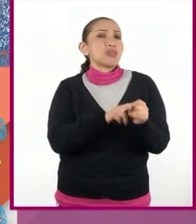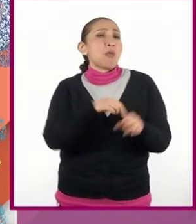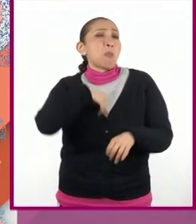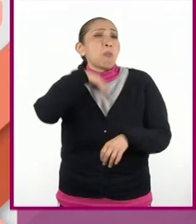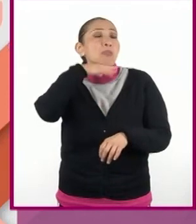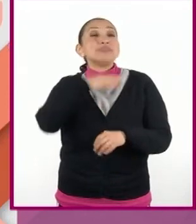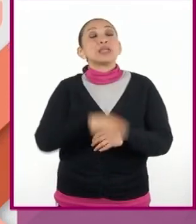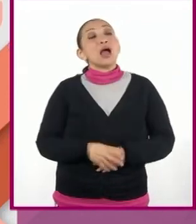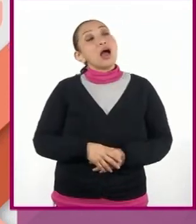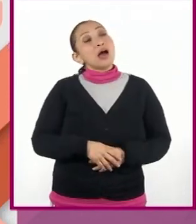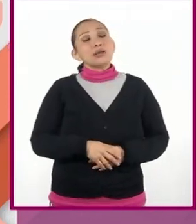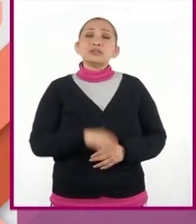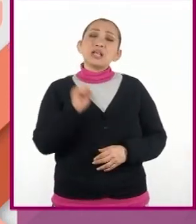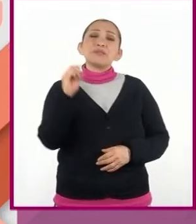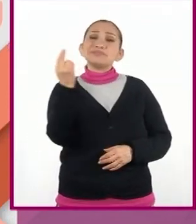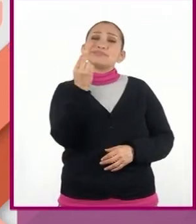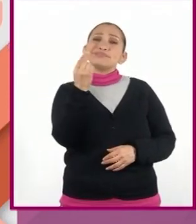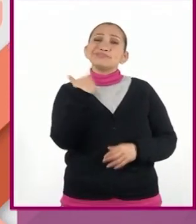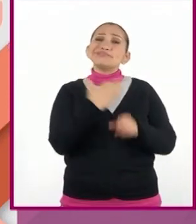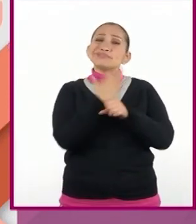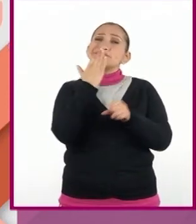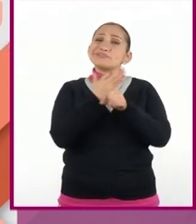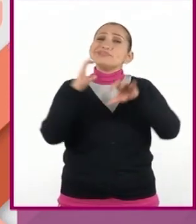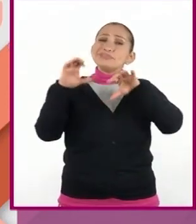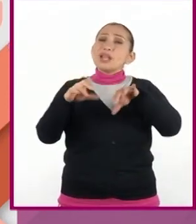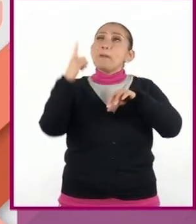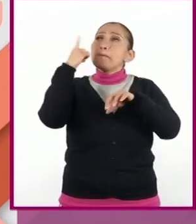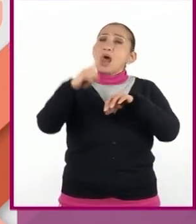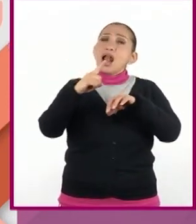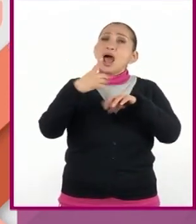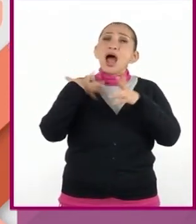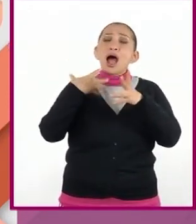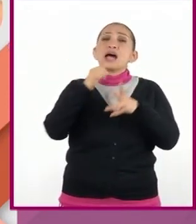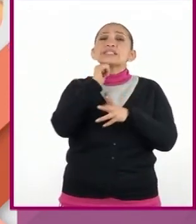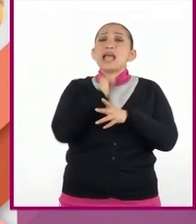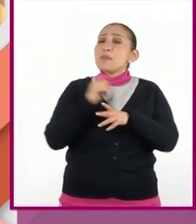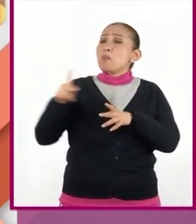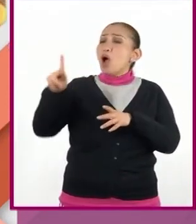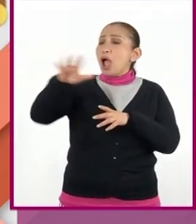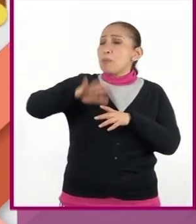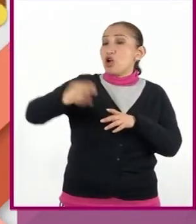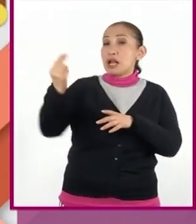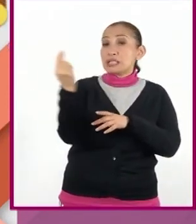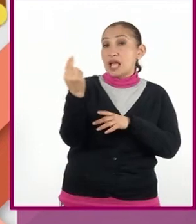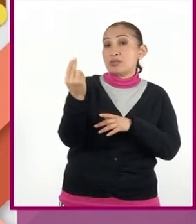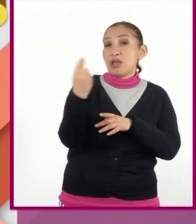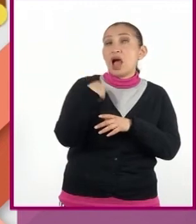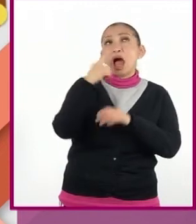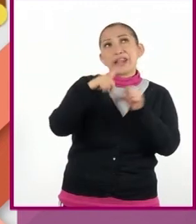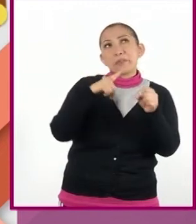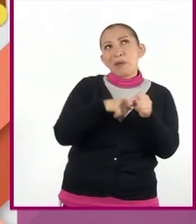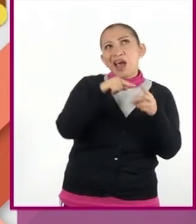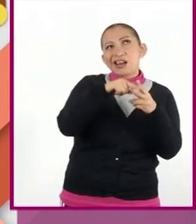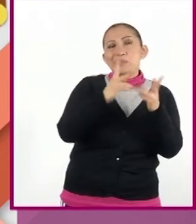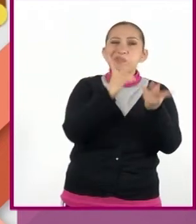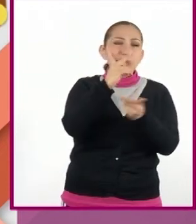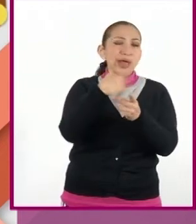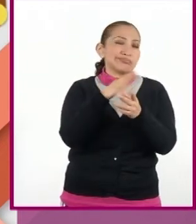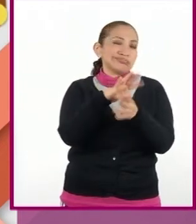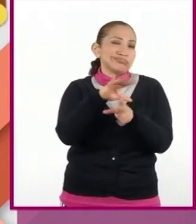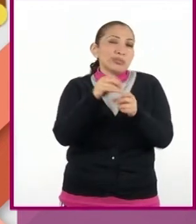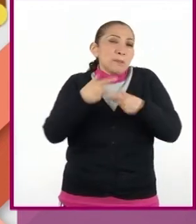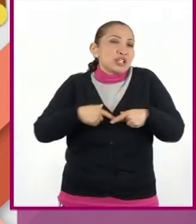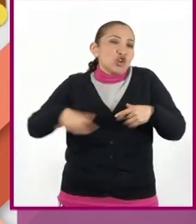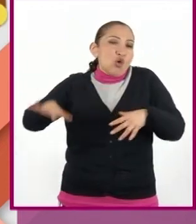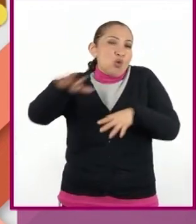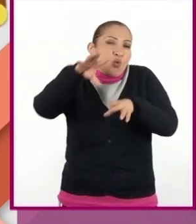del mundo. Necesito suficiente lluvia como para pagar la sed de mi pueblo, de los animales y de las plantas, en fin, de